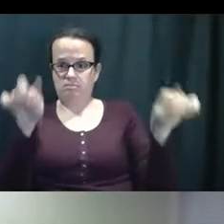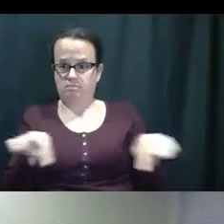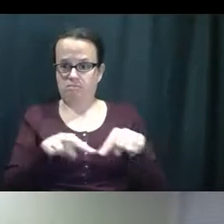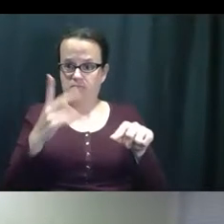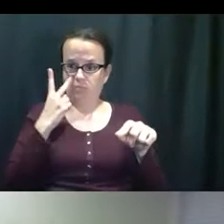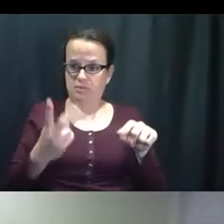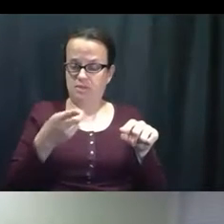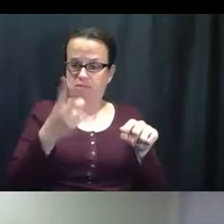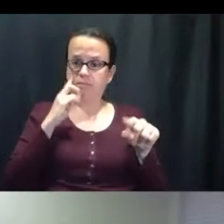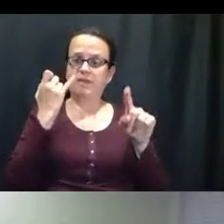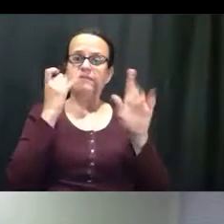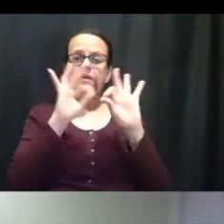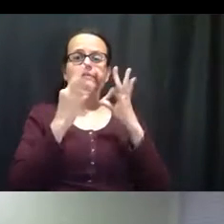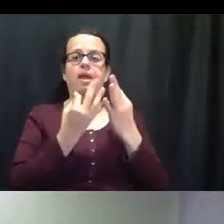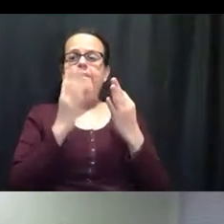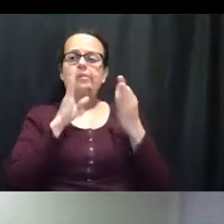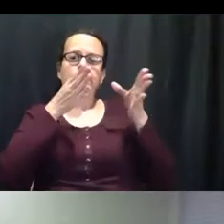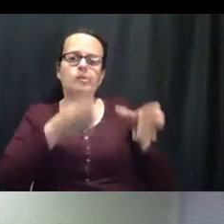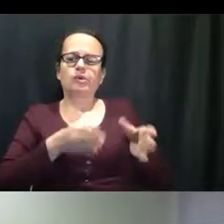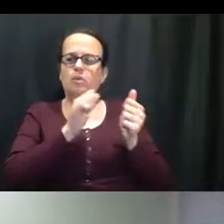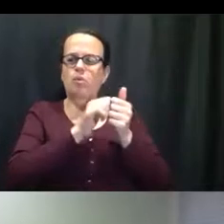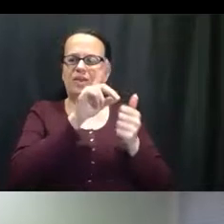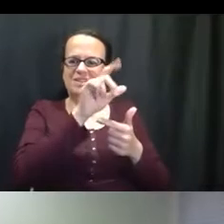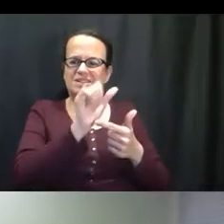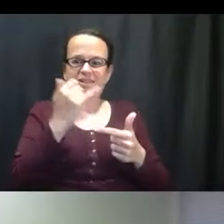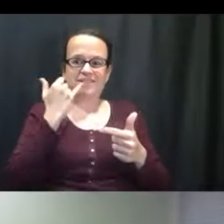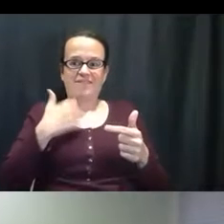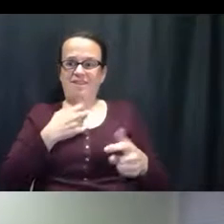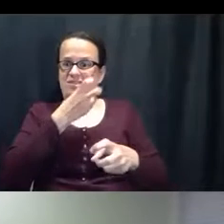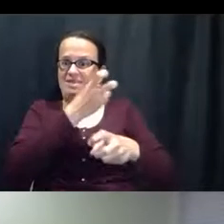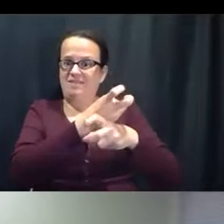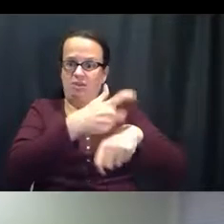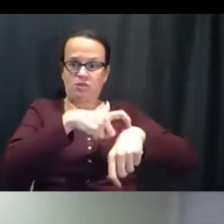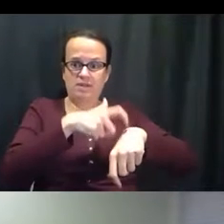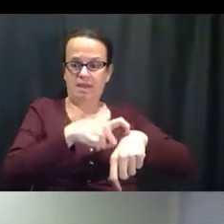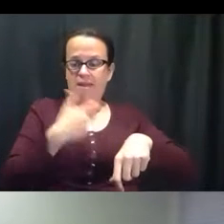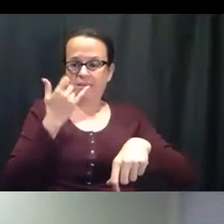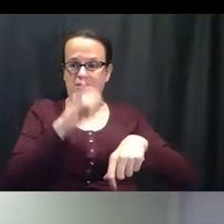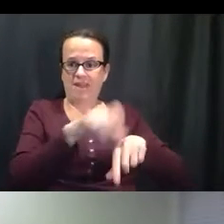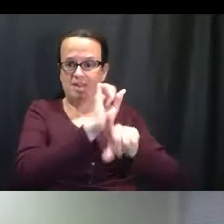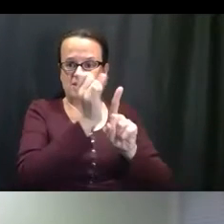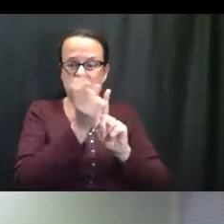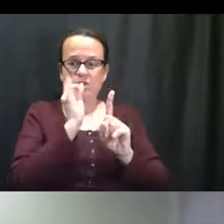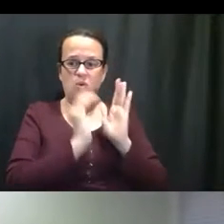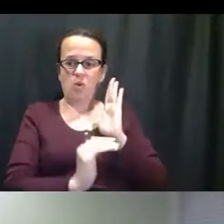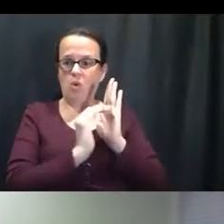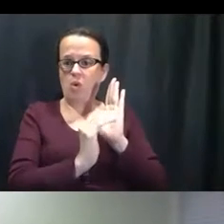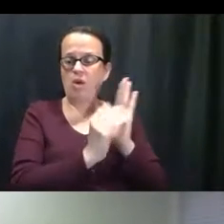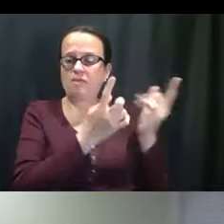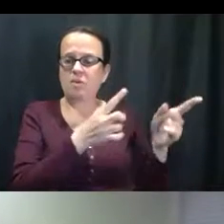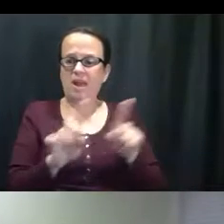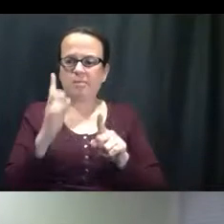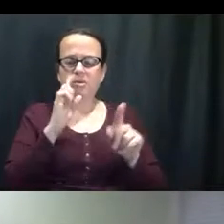Si si un miembro de la familia es un un un un niño incapacitado tienen